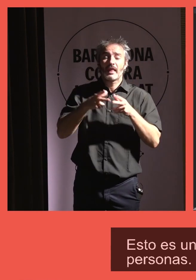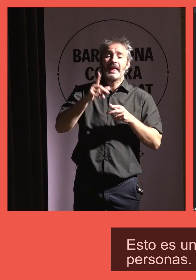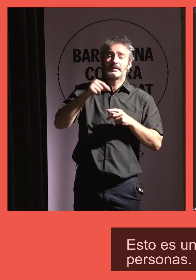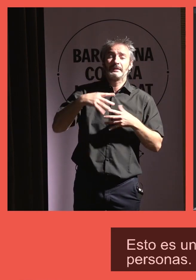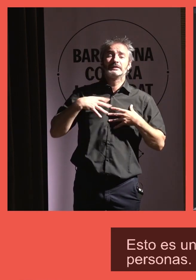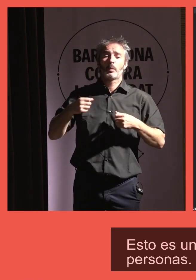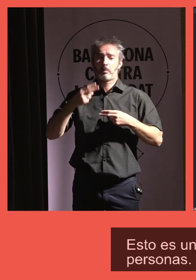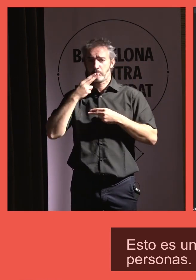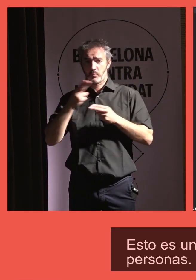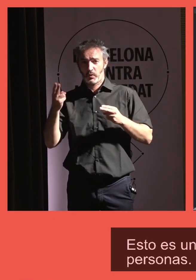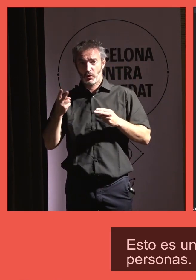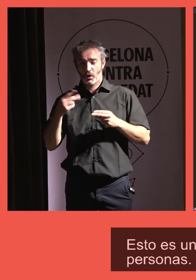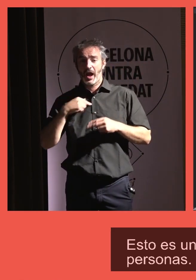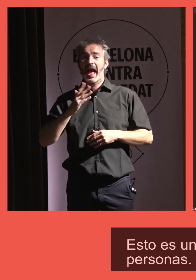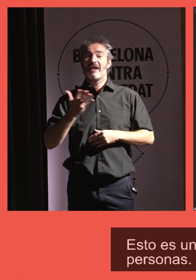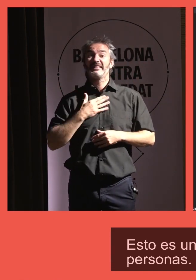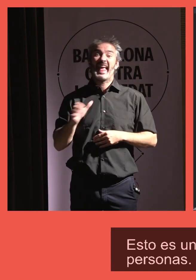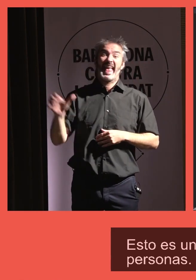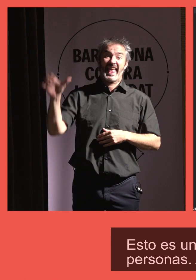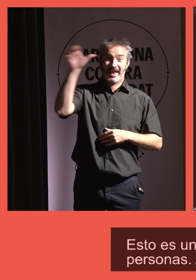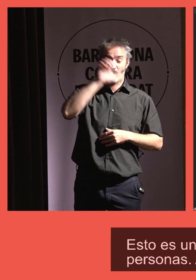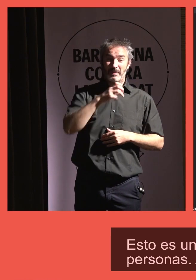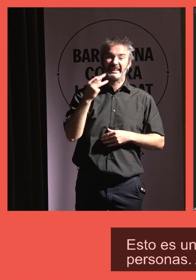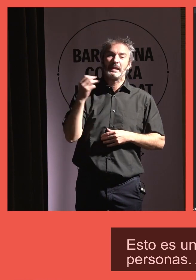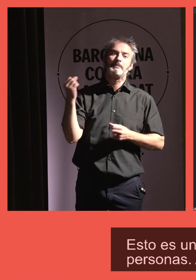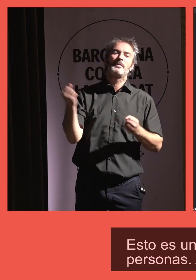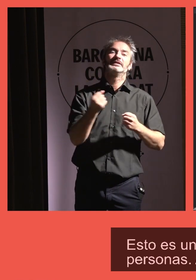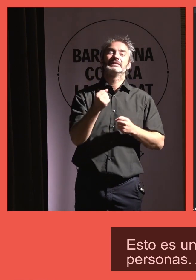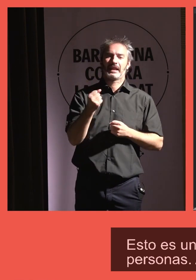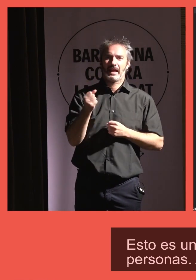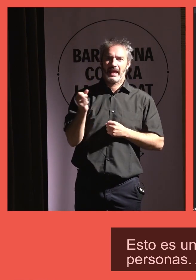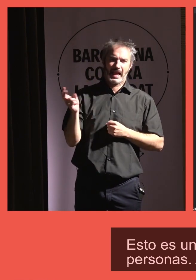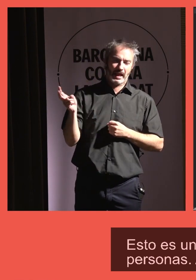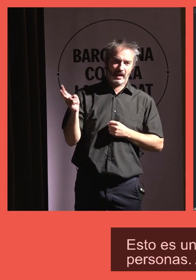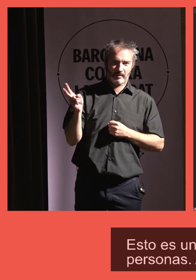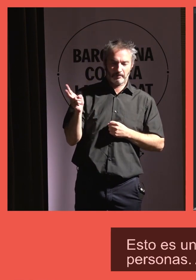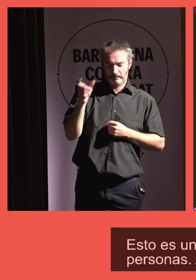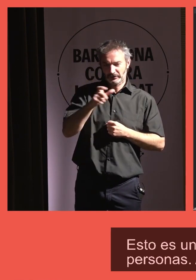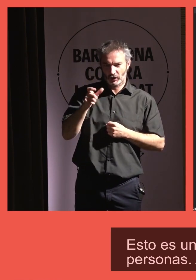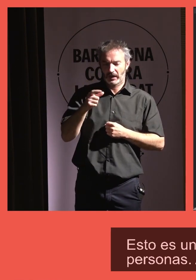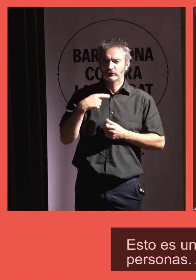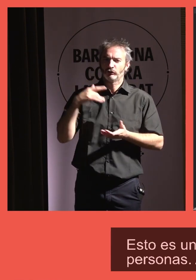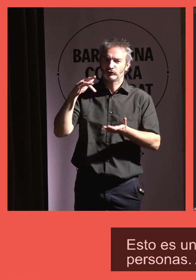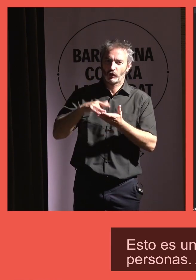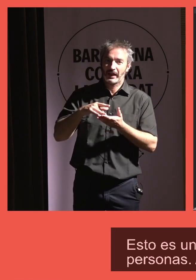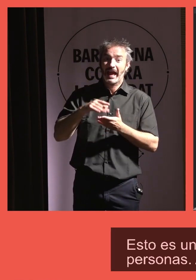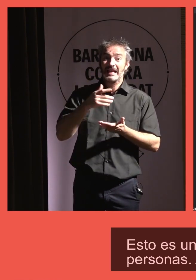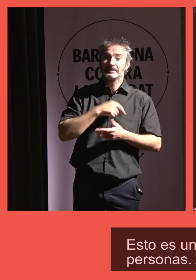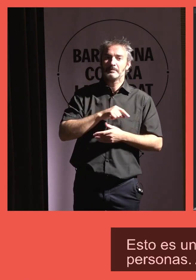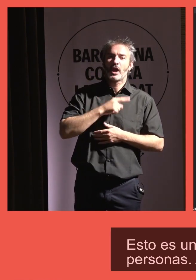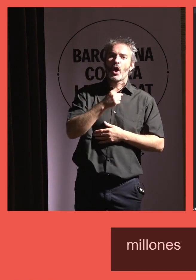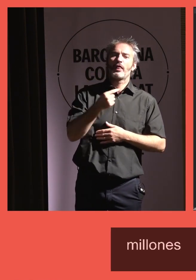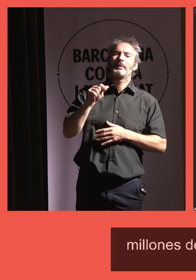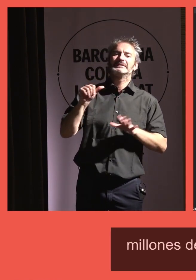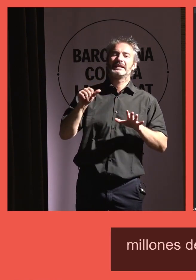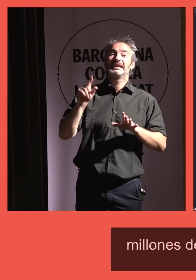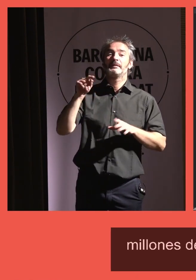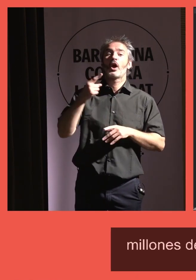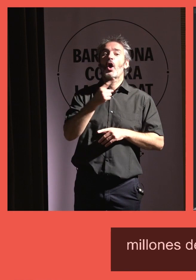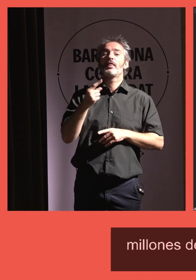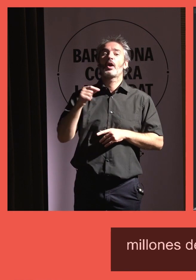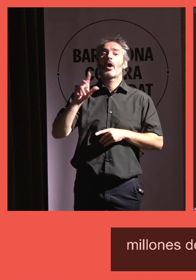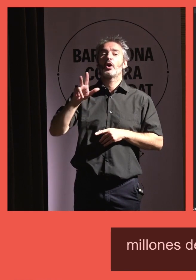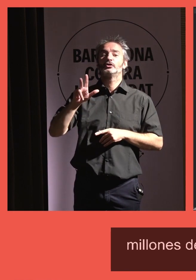pública. De hecho, afecta en Europa a más de 30 millones de personas y en España a un 11,6 o incluso un 18